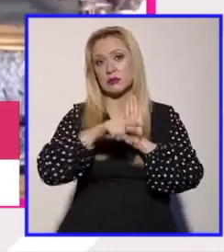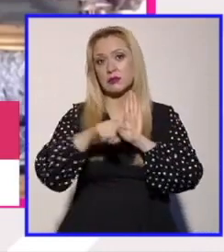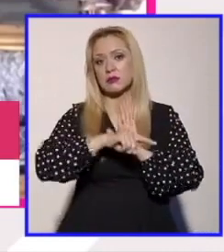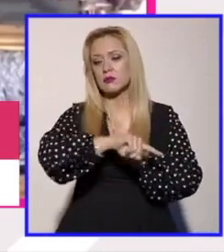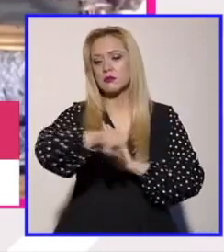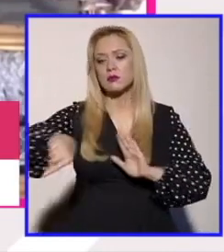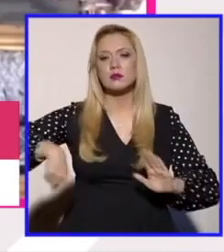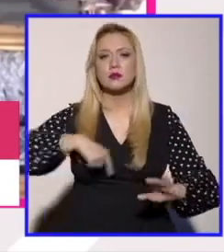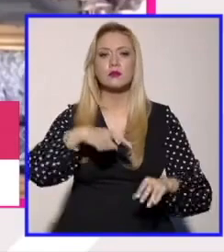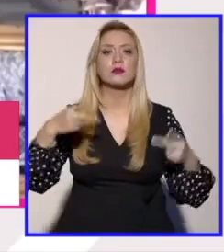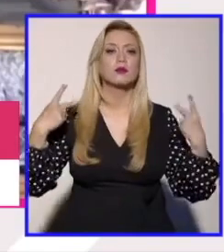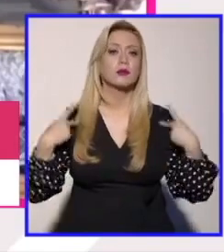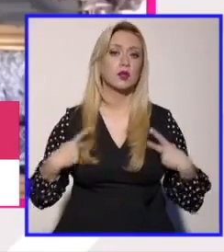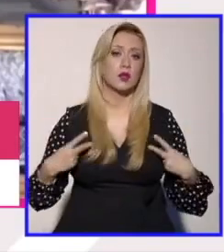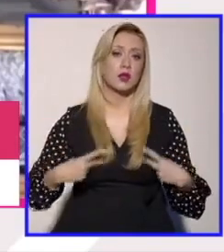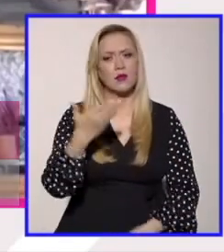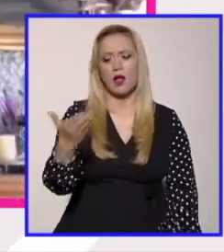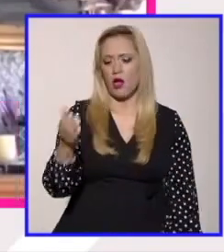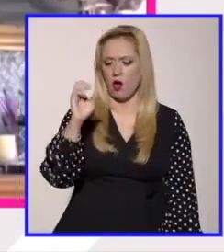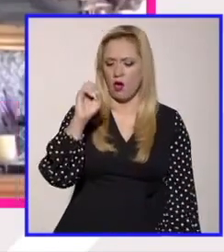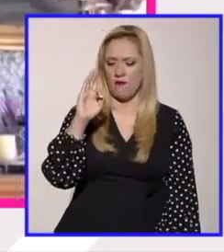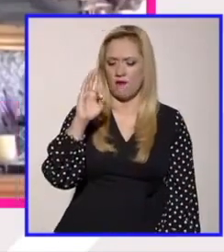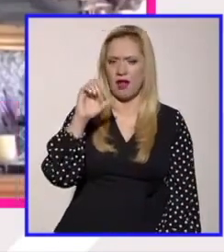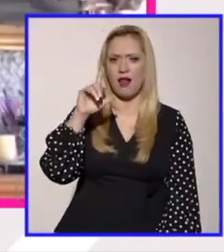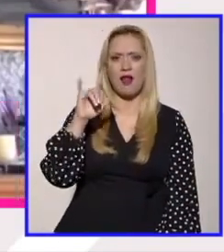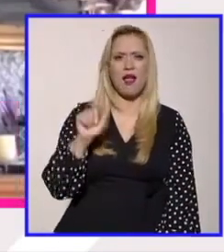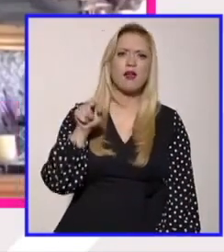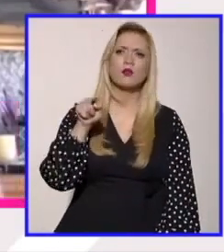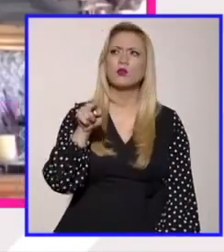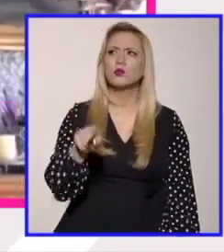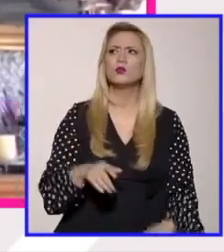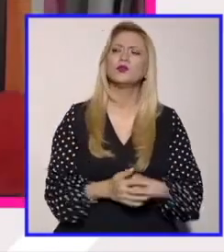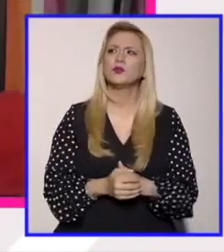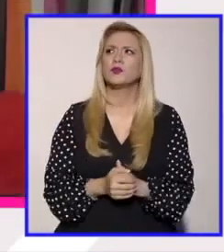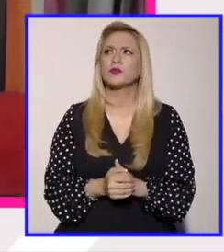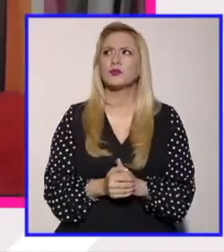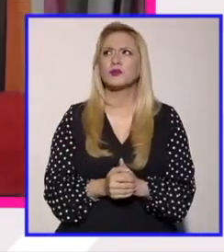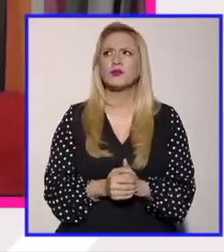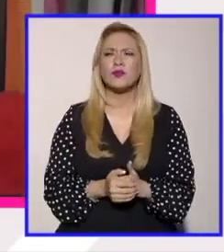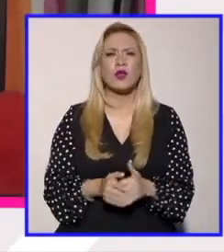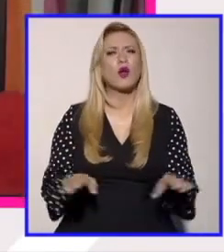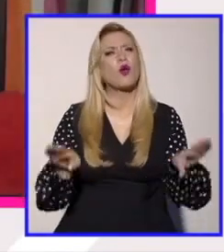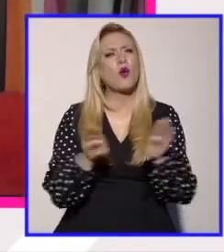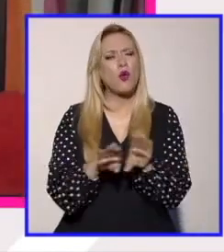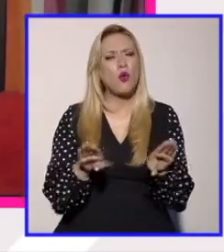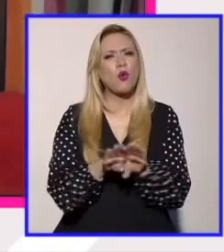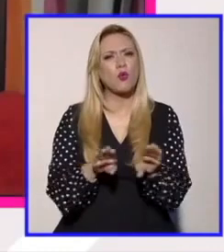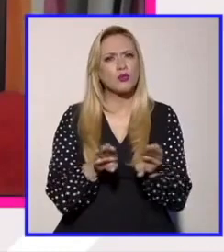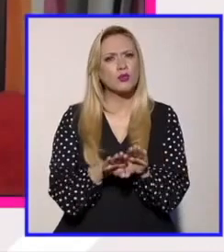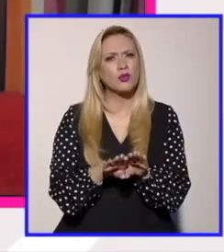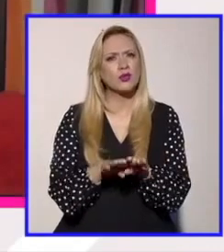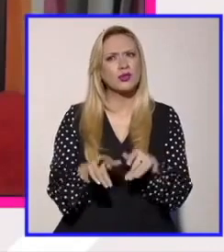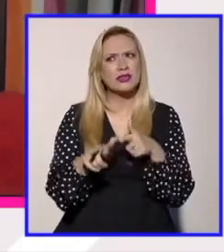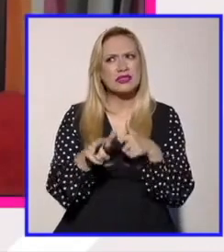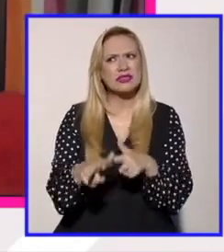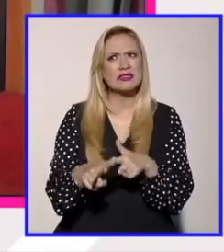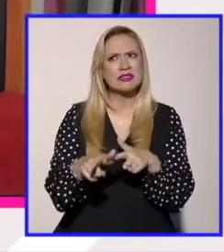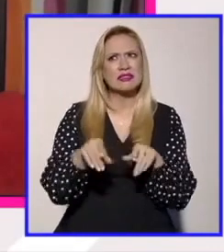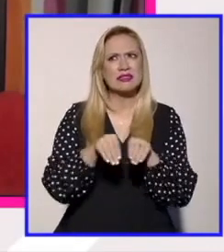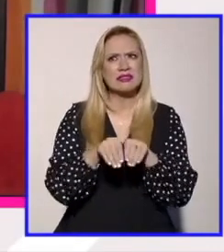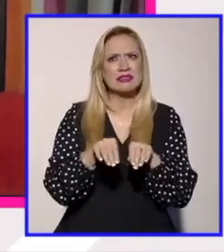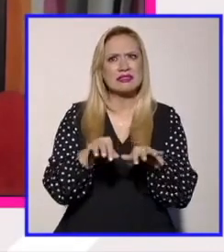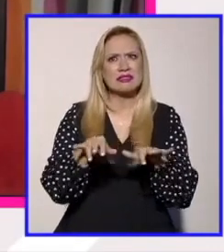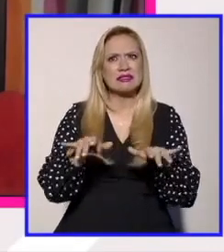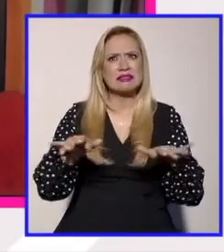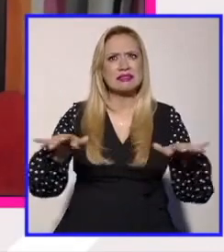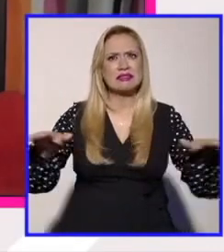las personas trans y en específico de las mujeres trans. Esta cuestión de cómo es que se sostienen estos discursos y cómo es